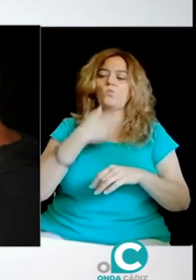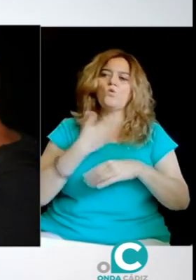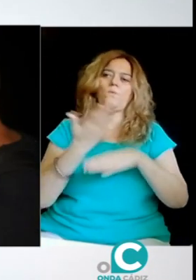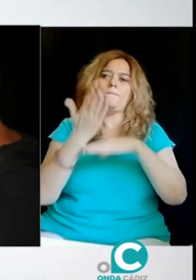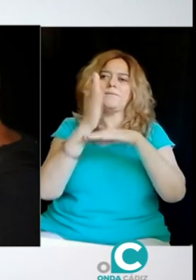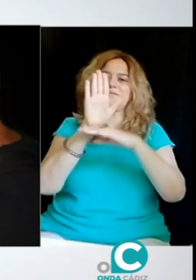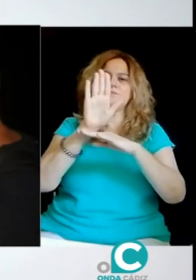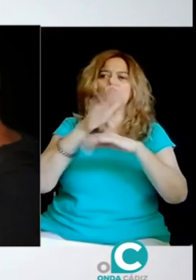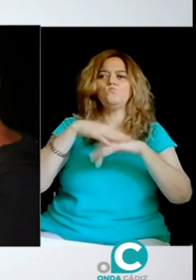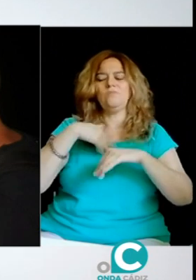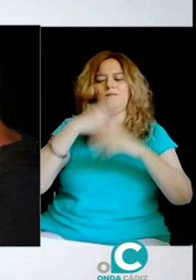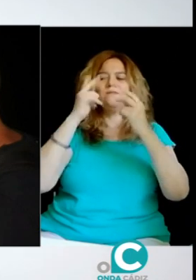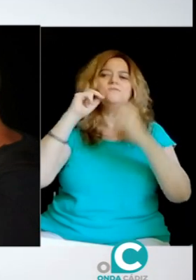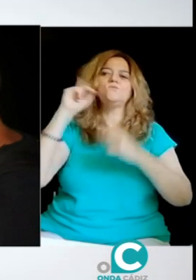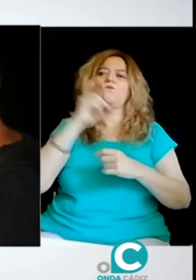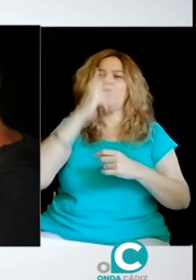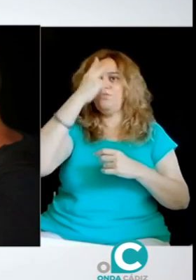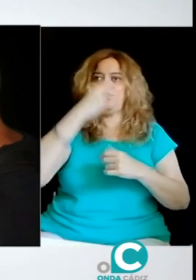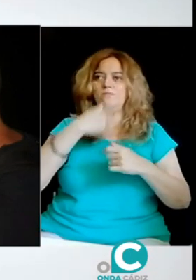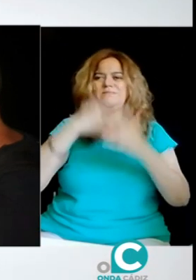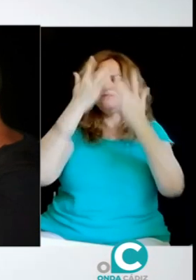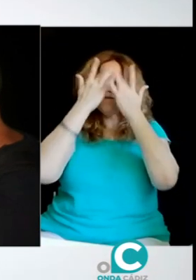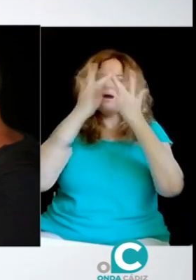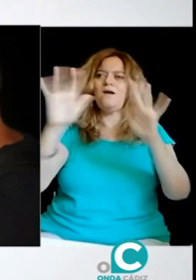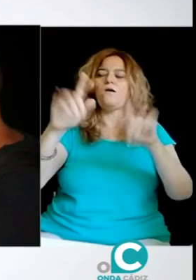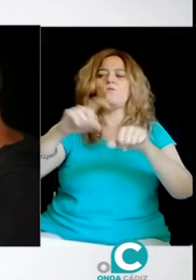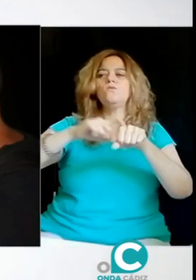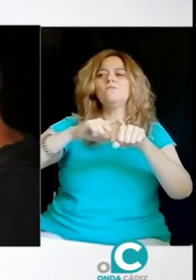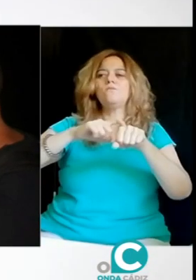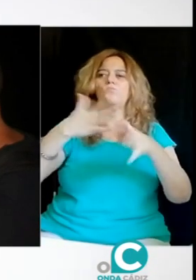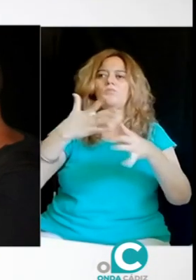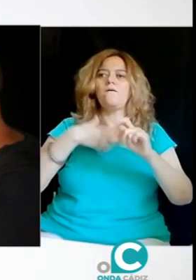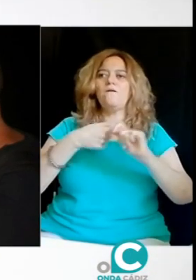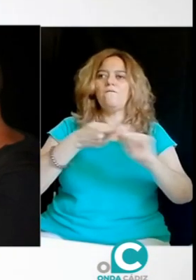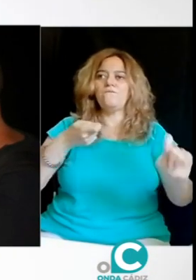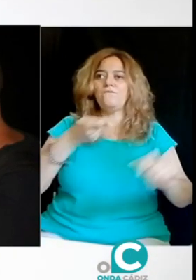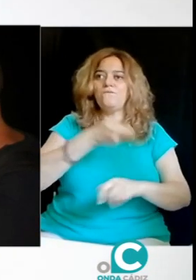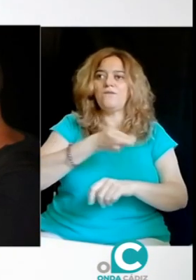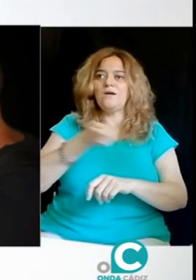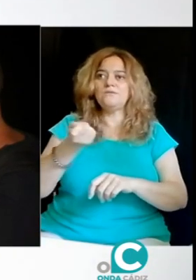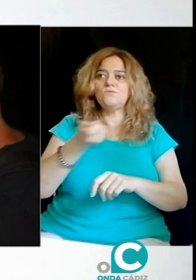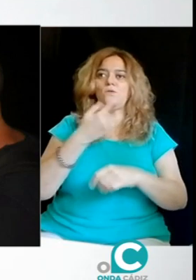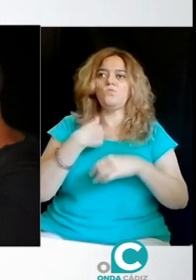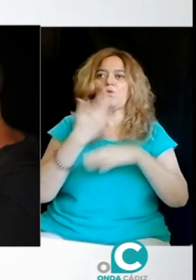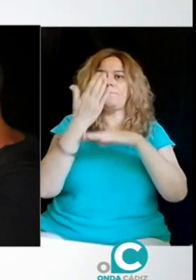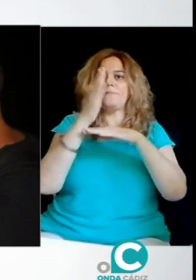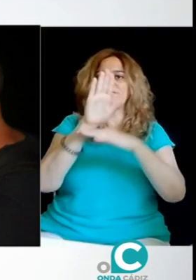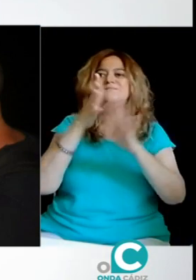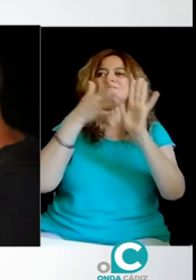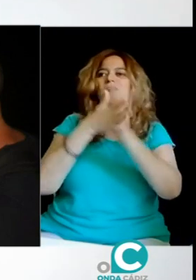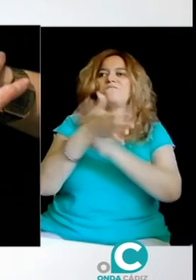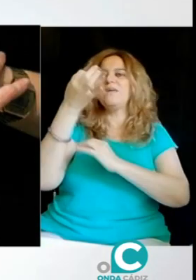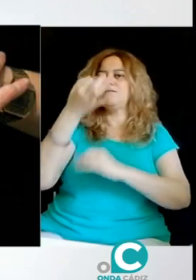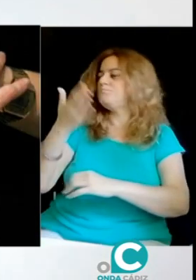que no estamos muy presentes, no nos conocen mucho. Una persona que se lo ciega es más desconocida que otra persona que tiene otra